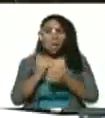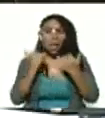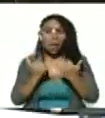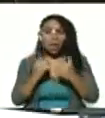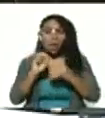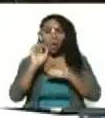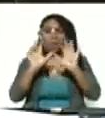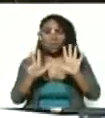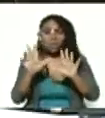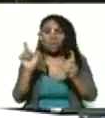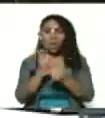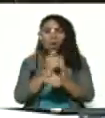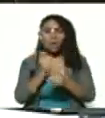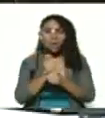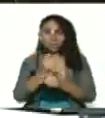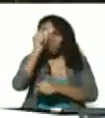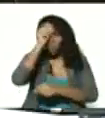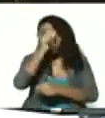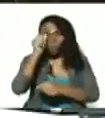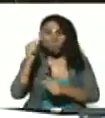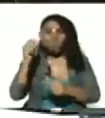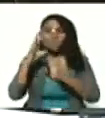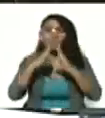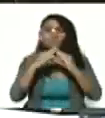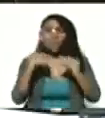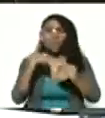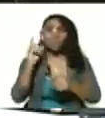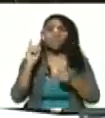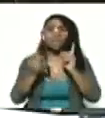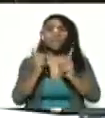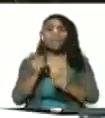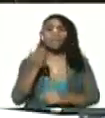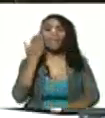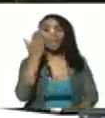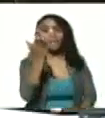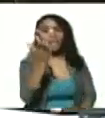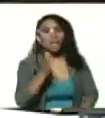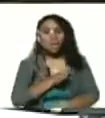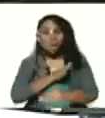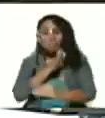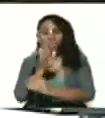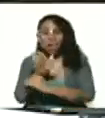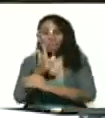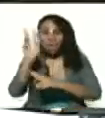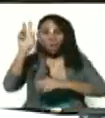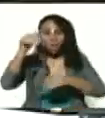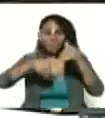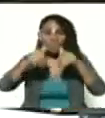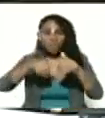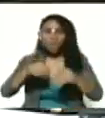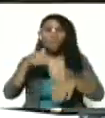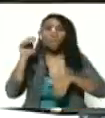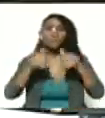de agosto domingo 8 de agosto todo depende de ti que vayas a votar votes por el candidato la